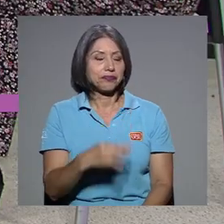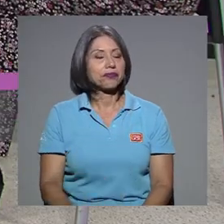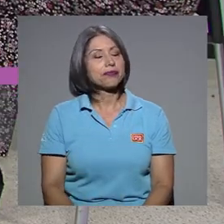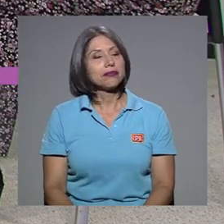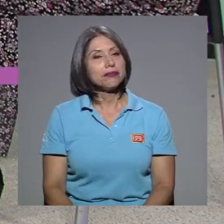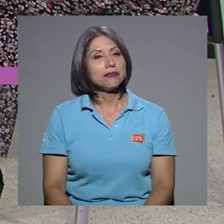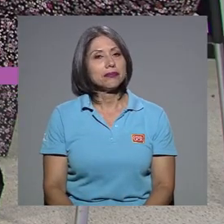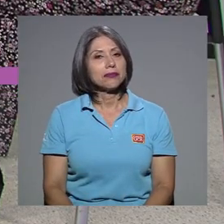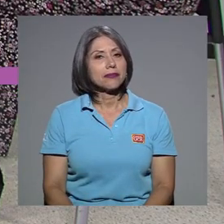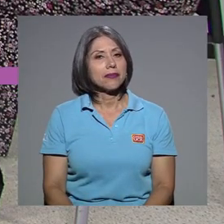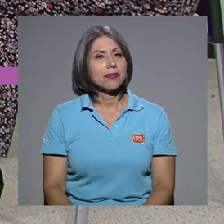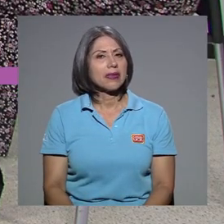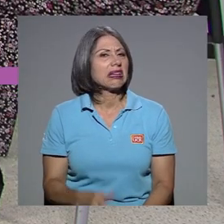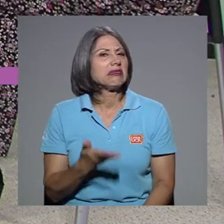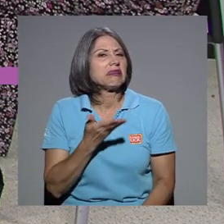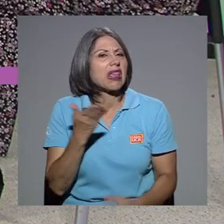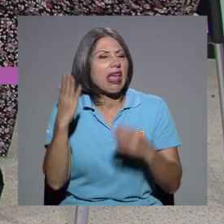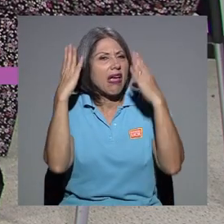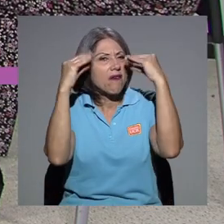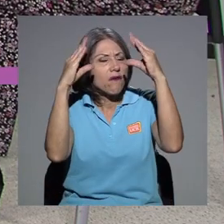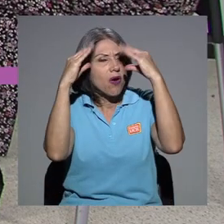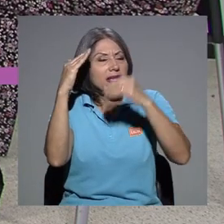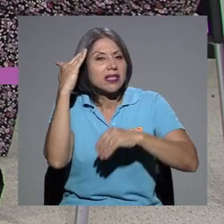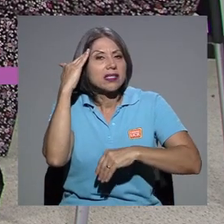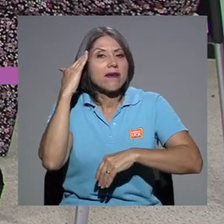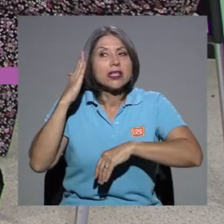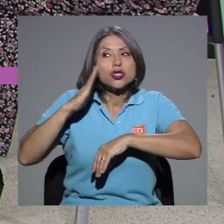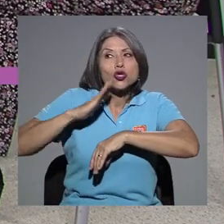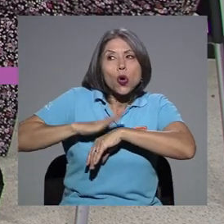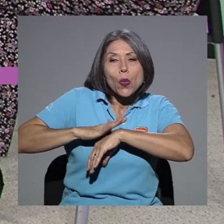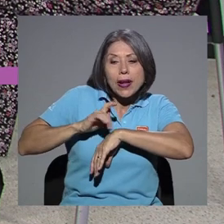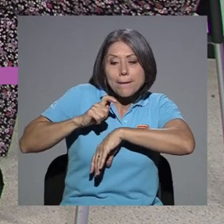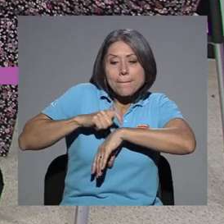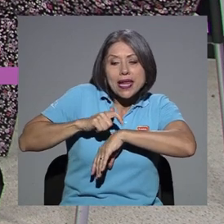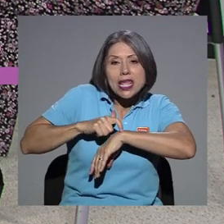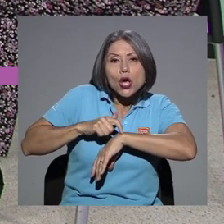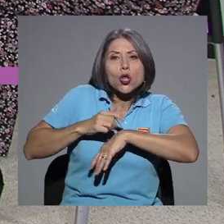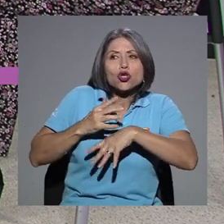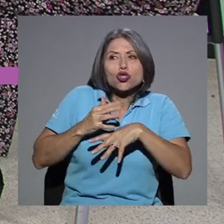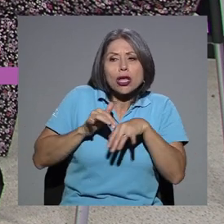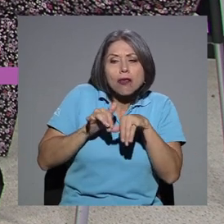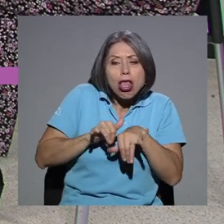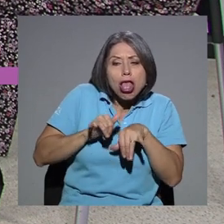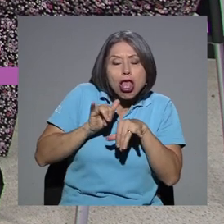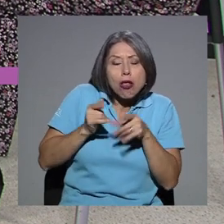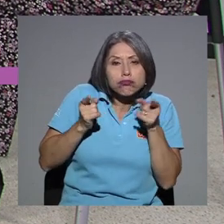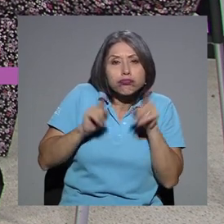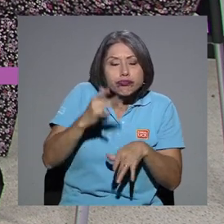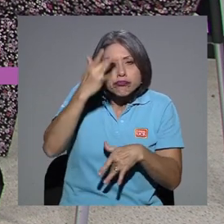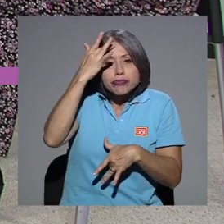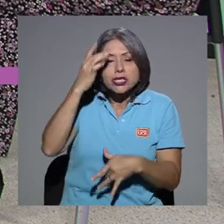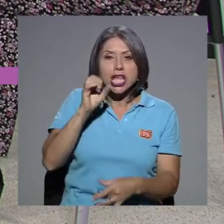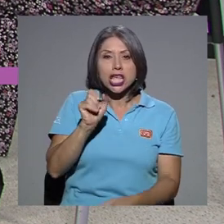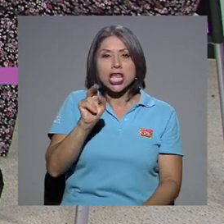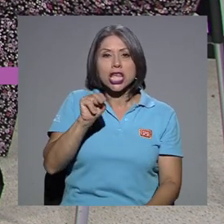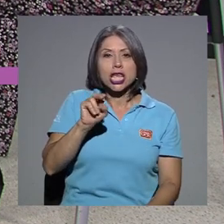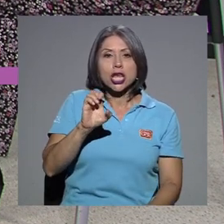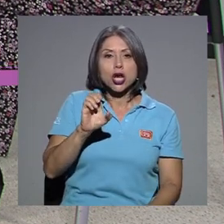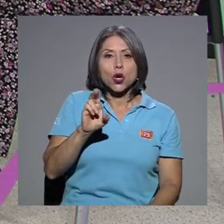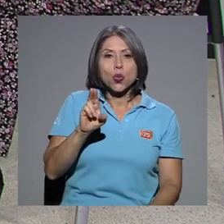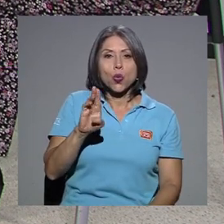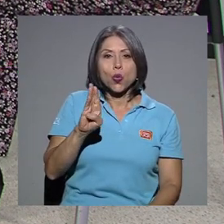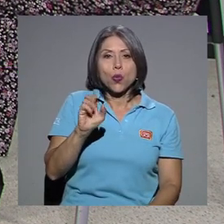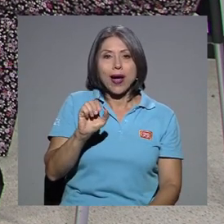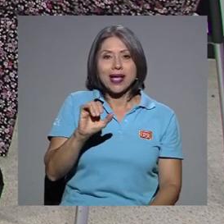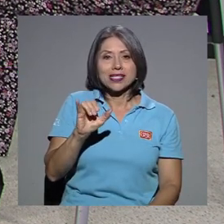¿Qué se sabe de los periodos, digamos, como de incubación de este virus? Sí,